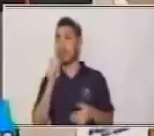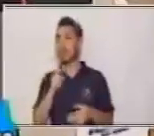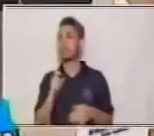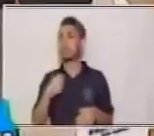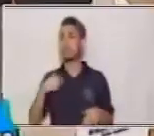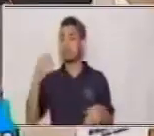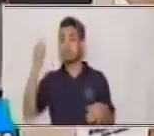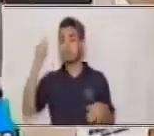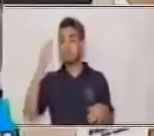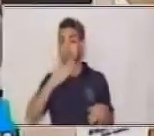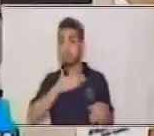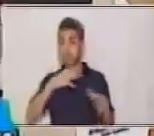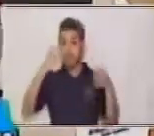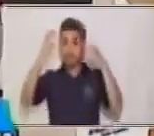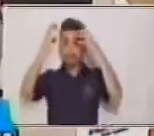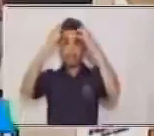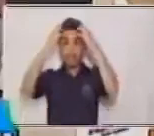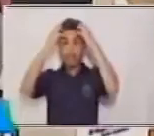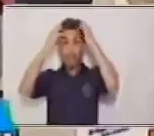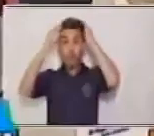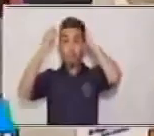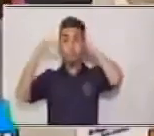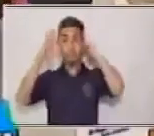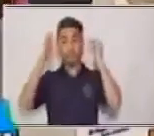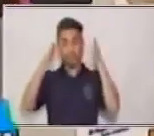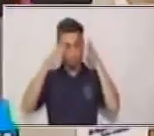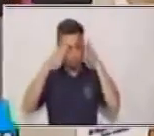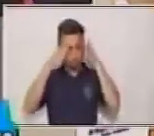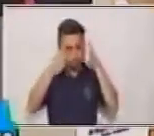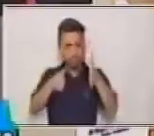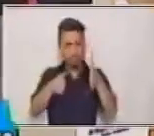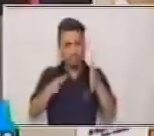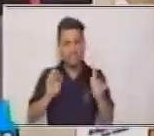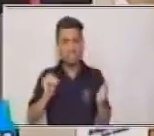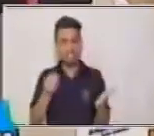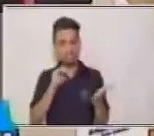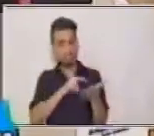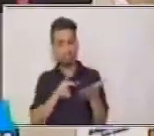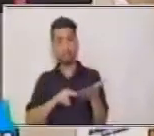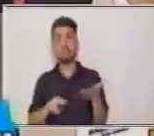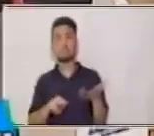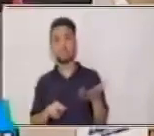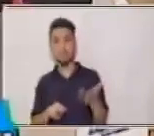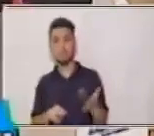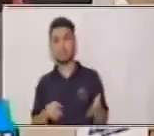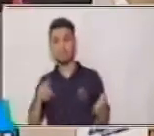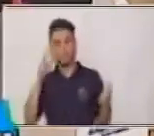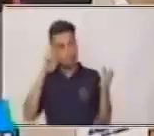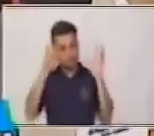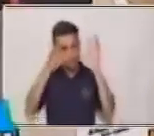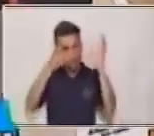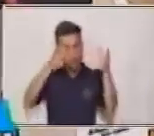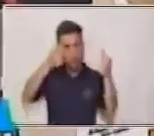nuestro cerebro está concentrado en lo que está leyendo. decodifica,